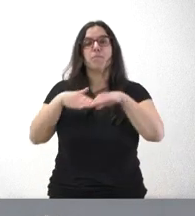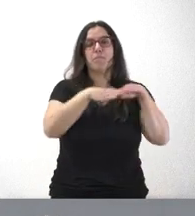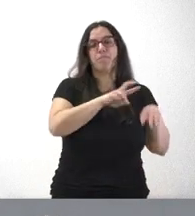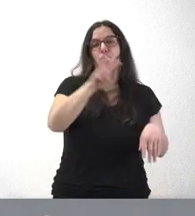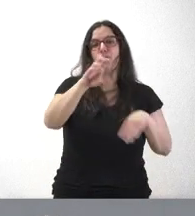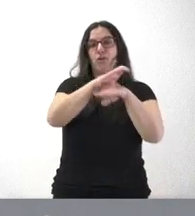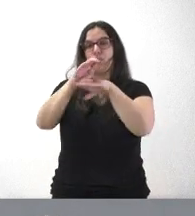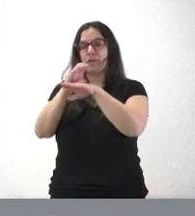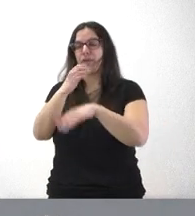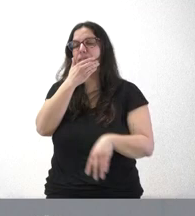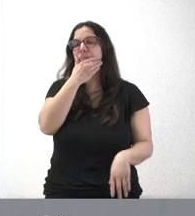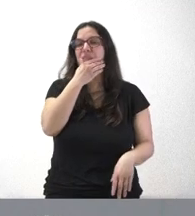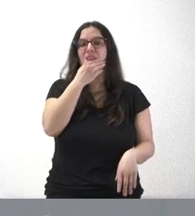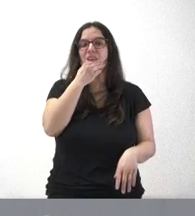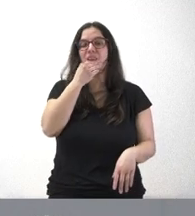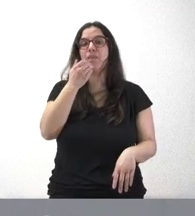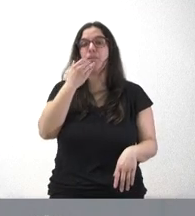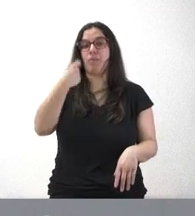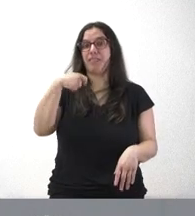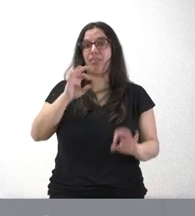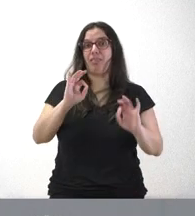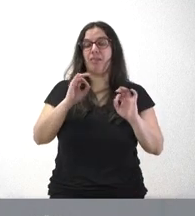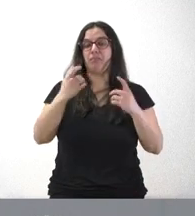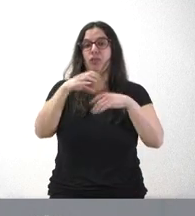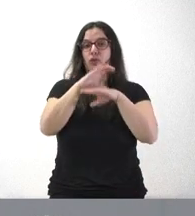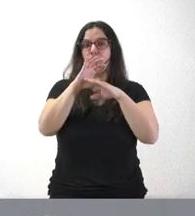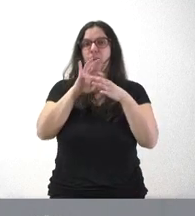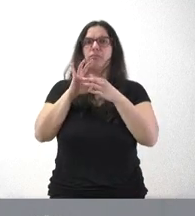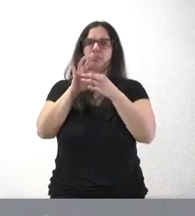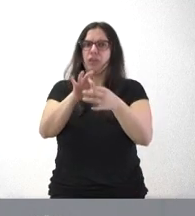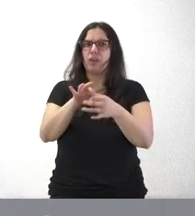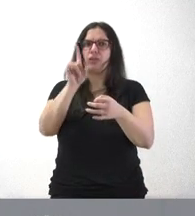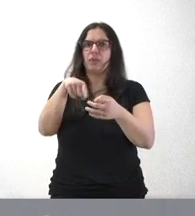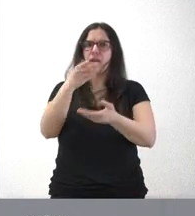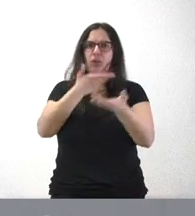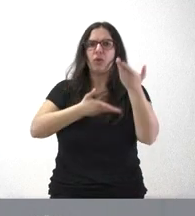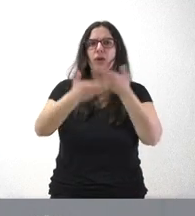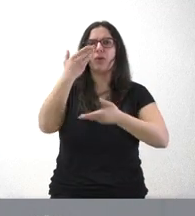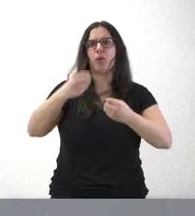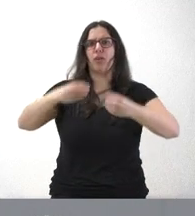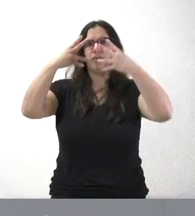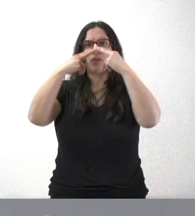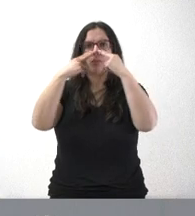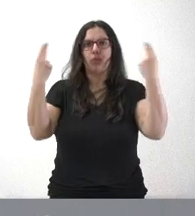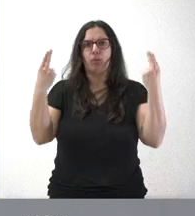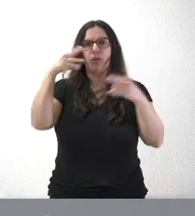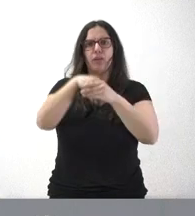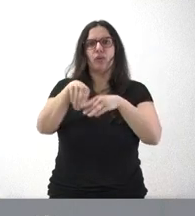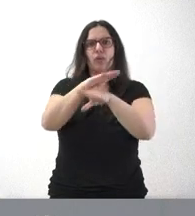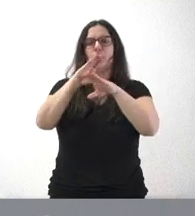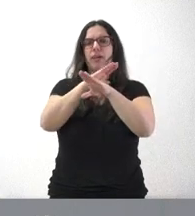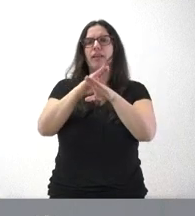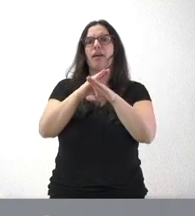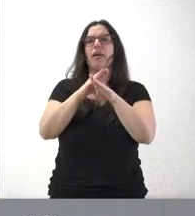consejerías, por lo que respecta a presidencia, pero tiene mucho que ver con el ámbito de colaboración por edificios públicos de la Consejería de Agricultura y Hacienda